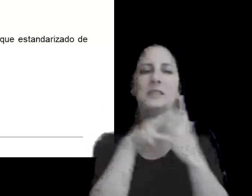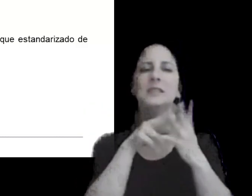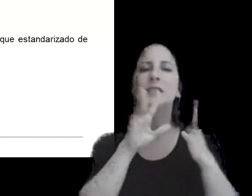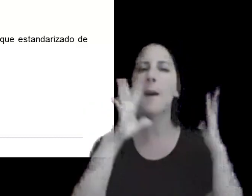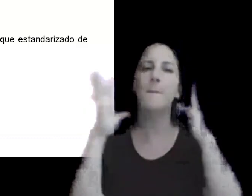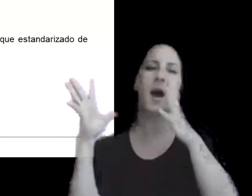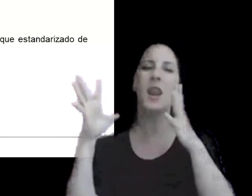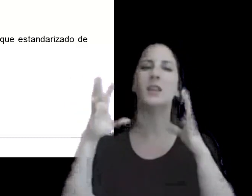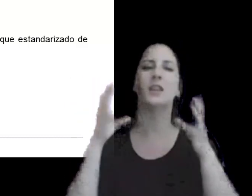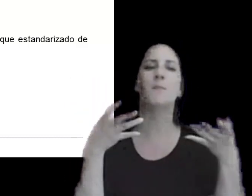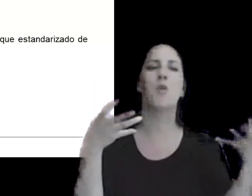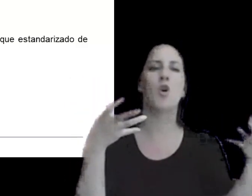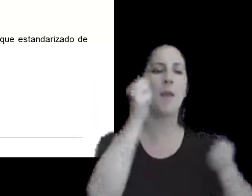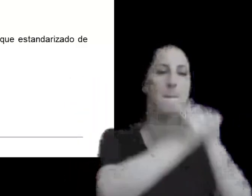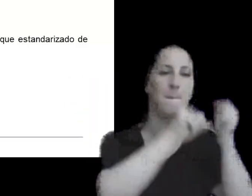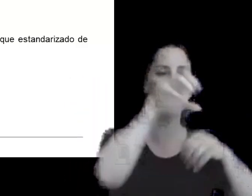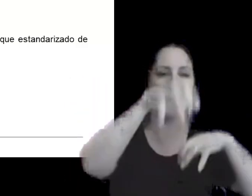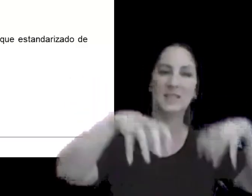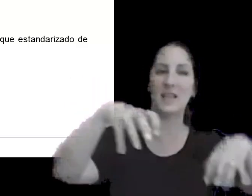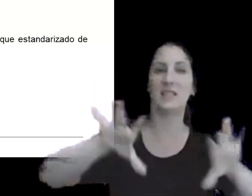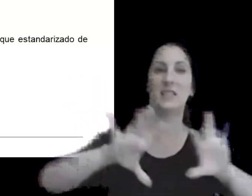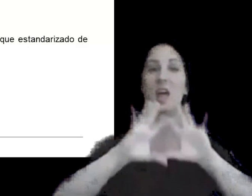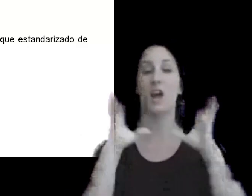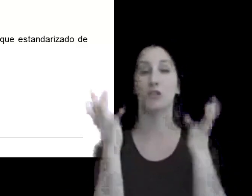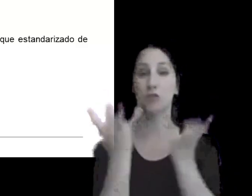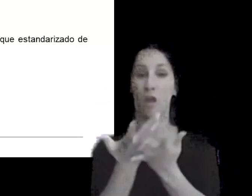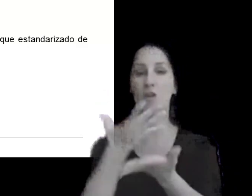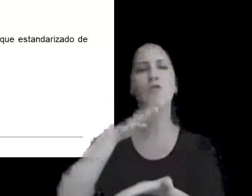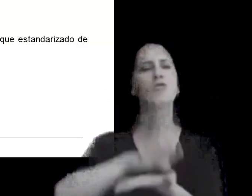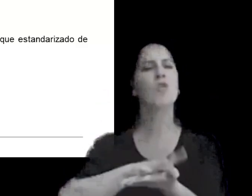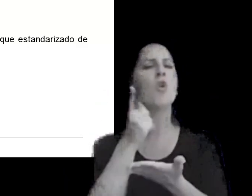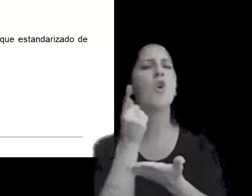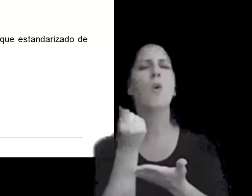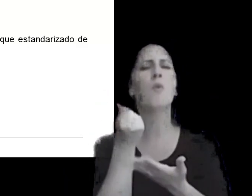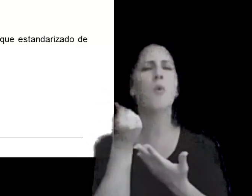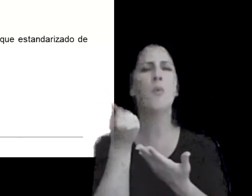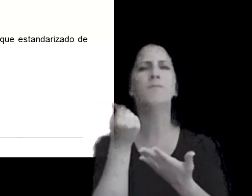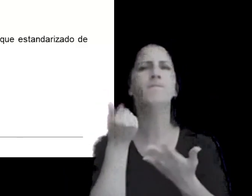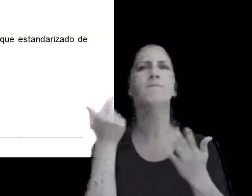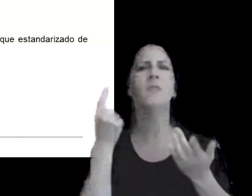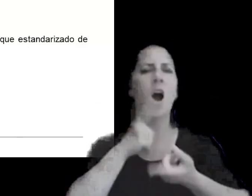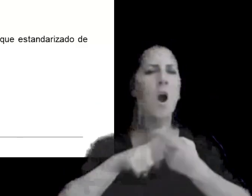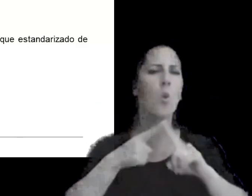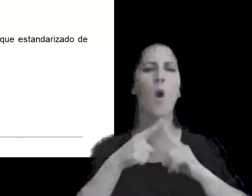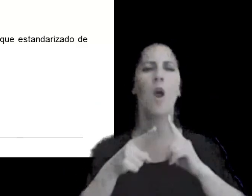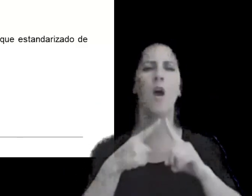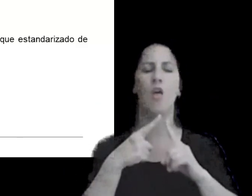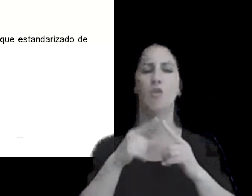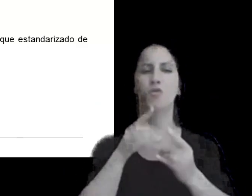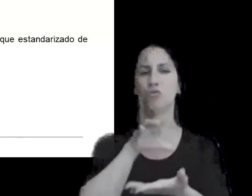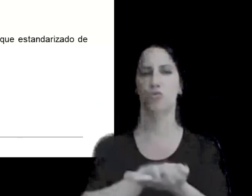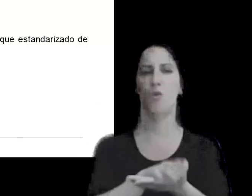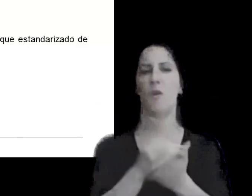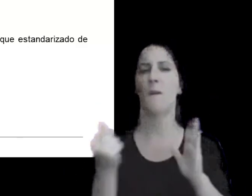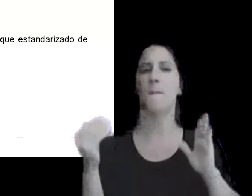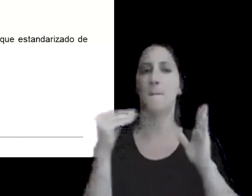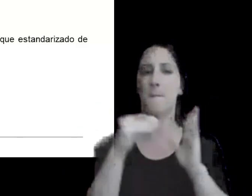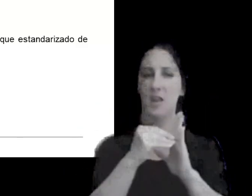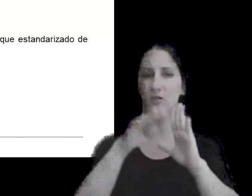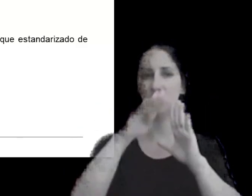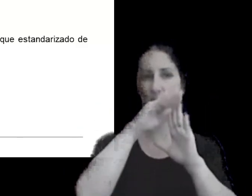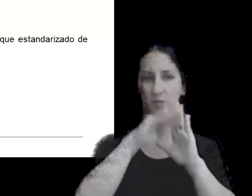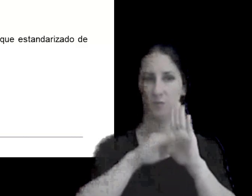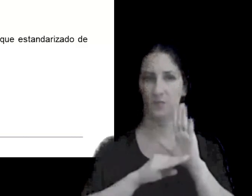multinacionales respecto a cómo fijan sus posiciones en términos de precios y condiciones